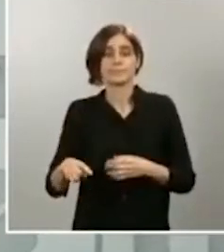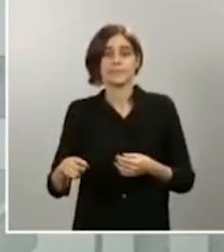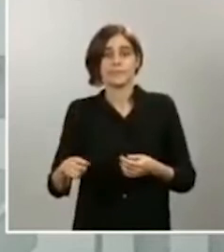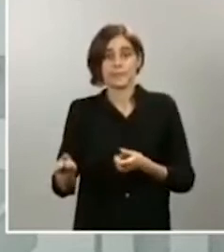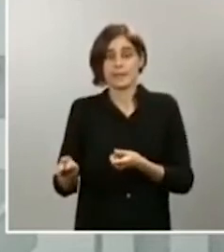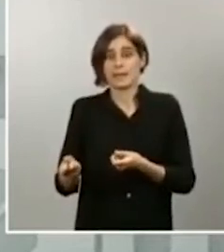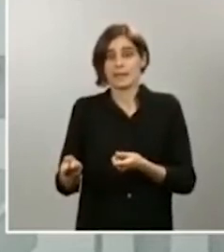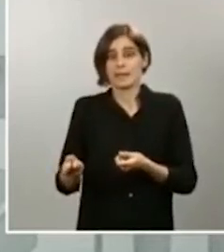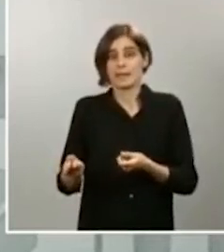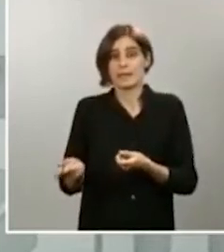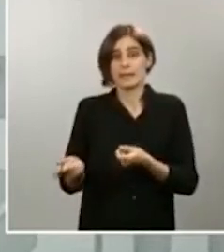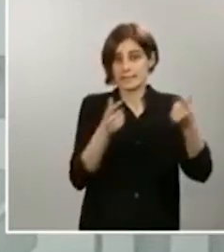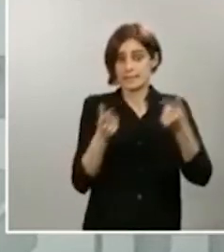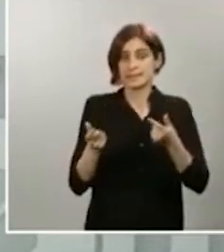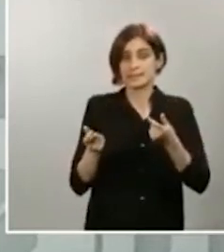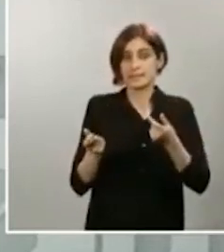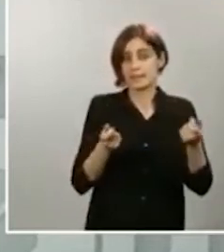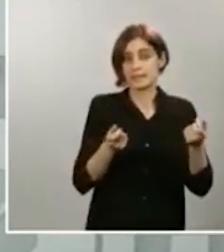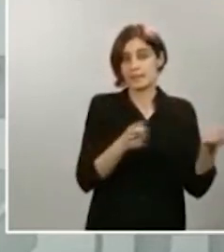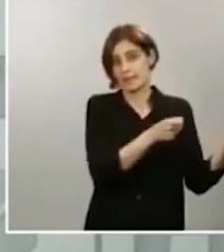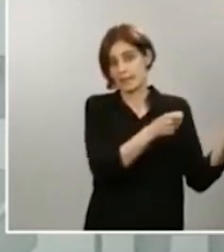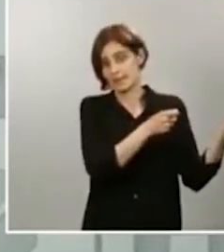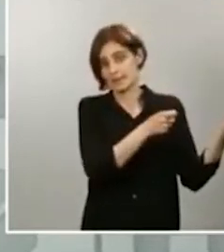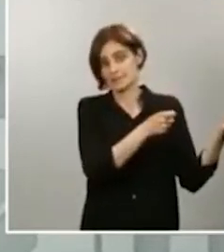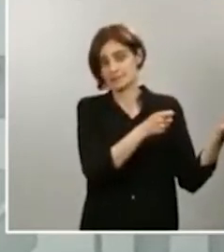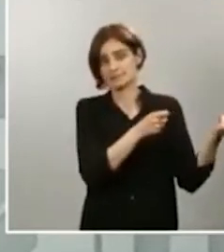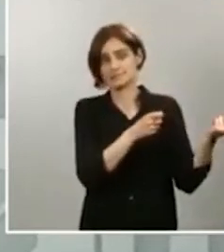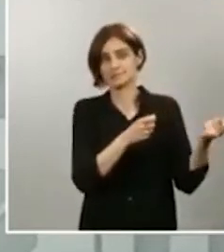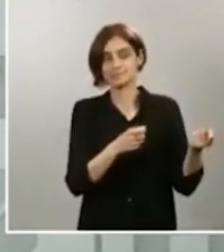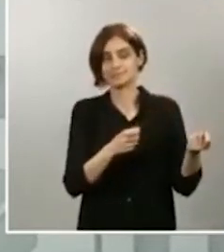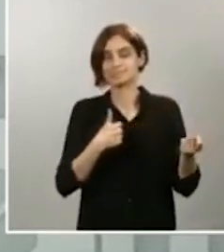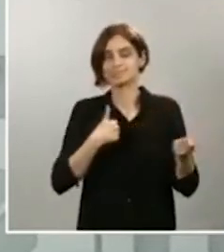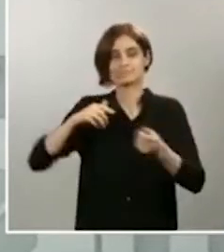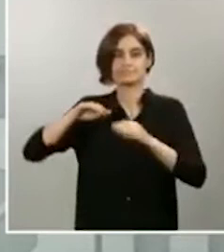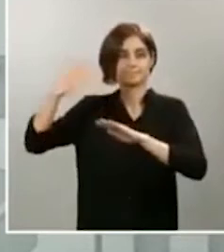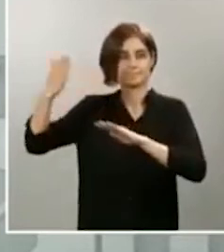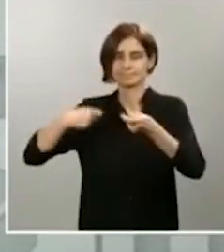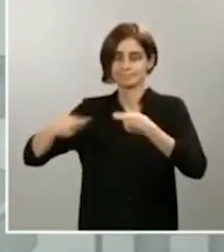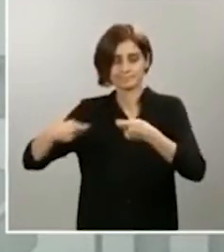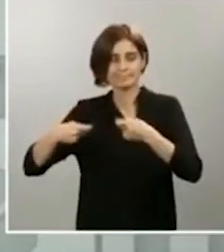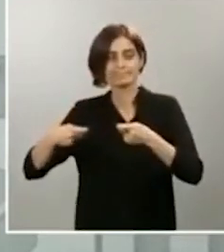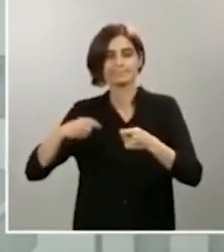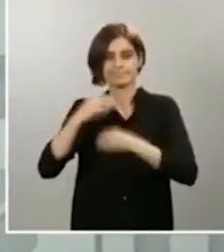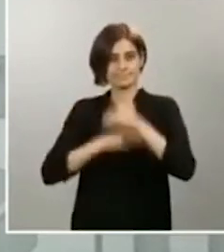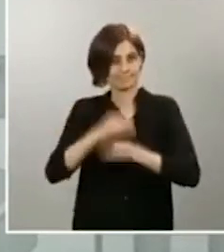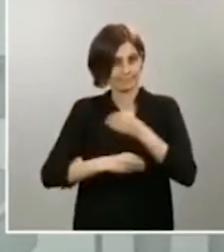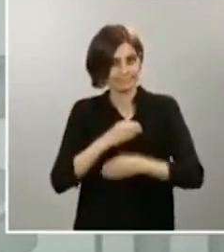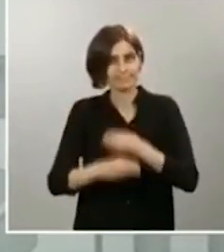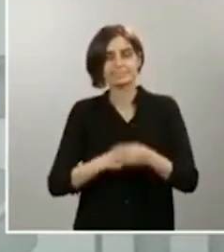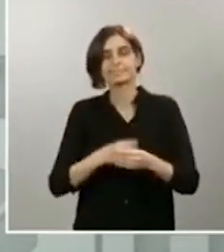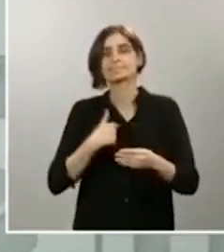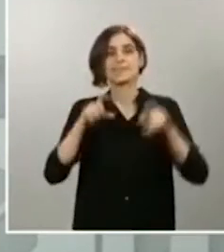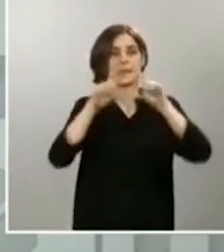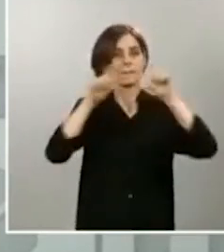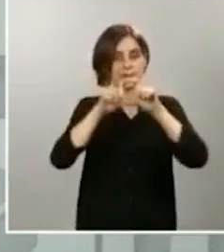redefiniendo nuevas producciones, adaptando nuevas producciones en el ámbito de distintas empresas nacionales, a las